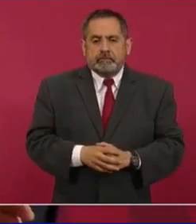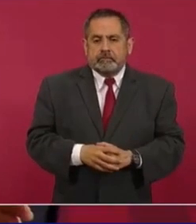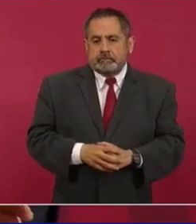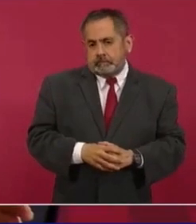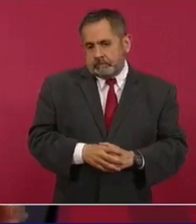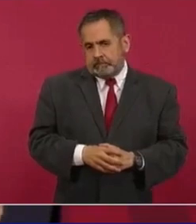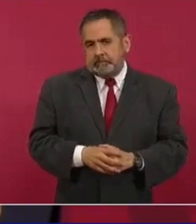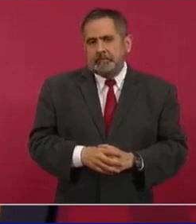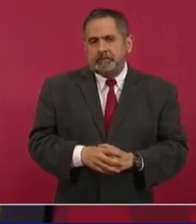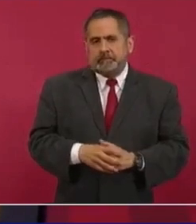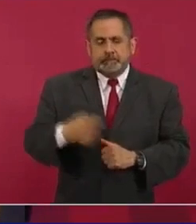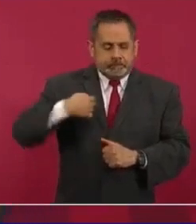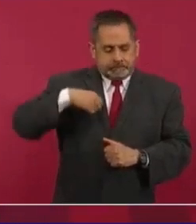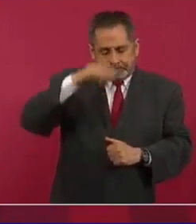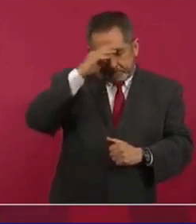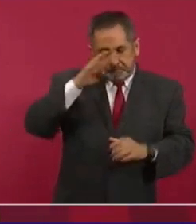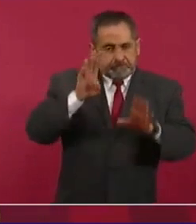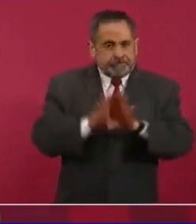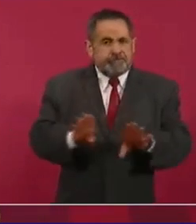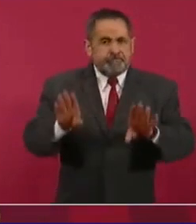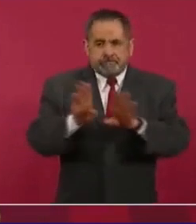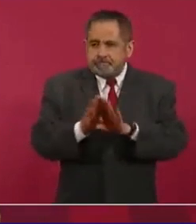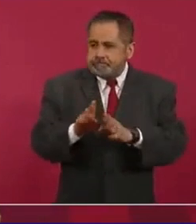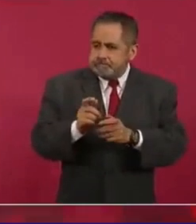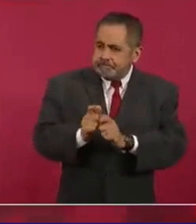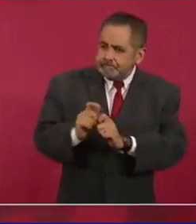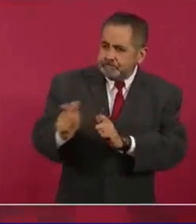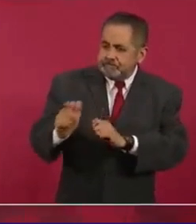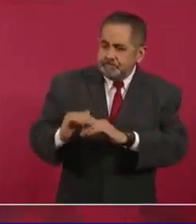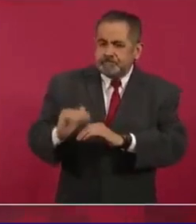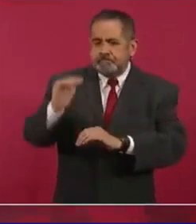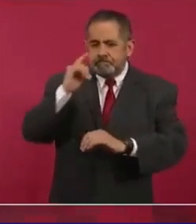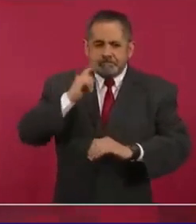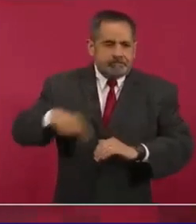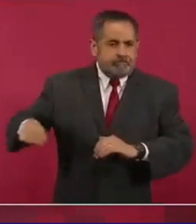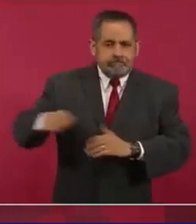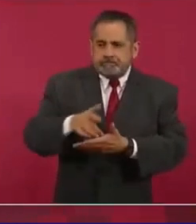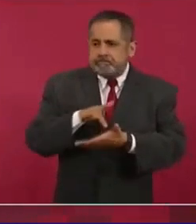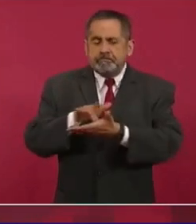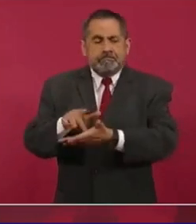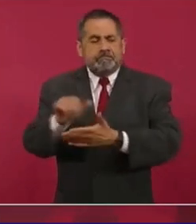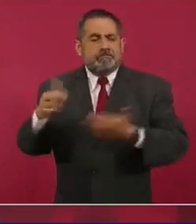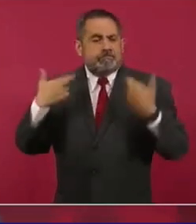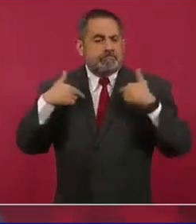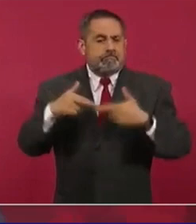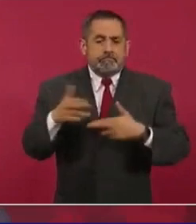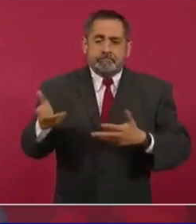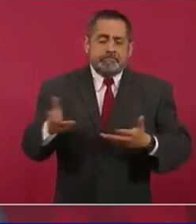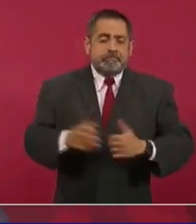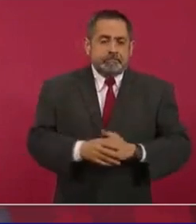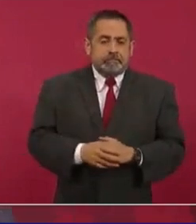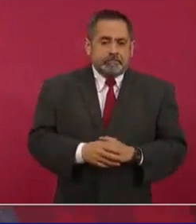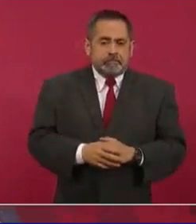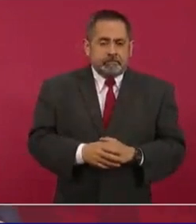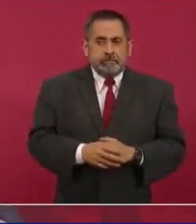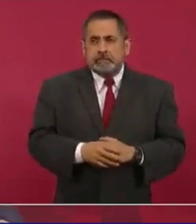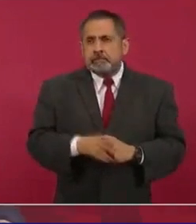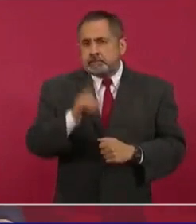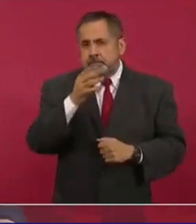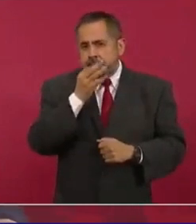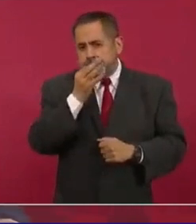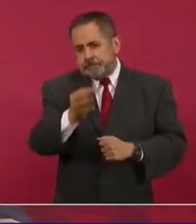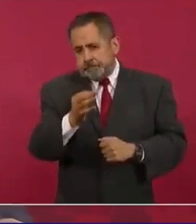Estamos buscando la manera de ayudarlos. Les voy a dar un dato.